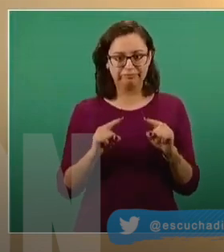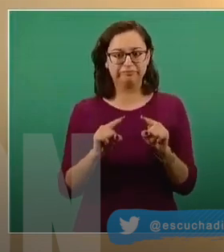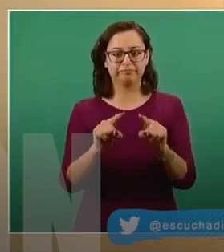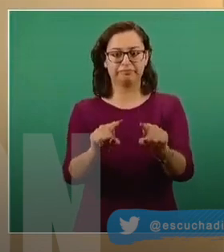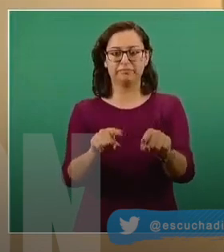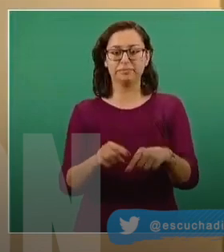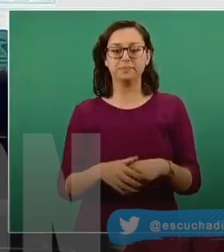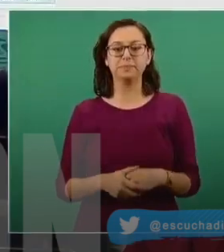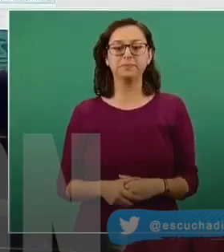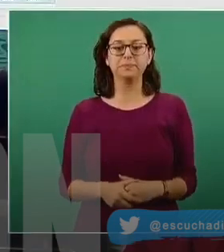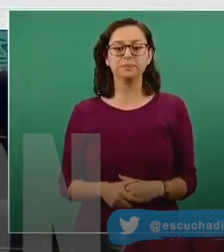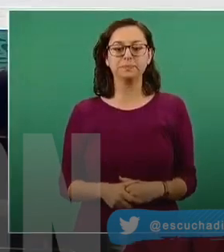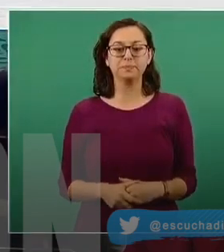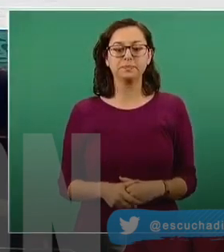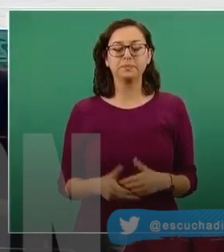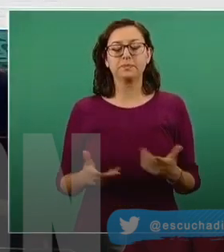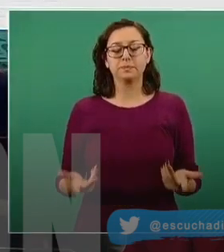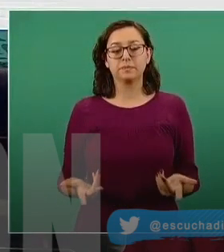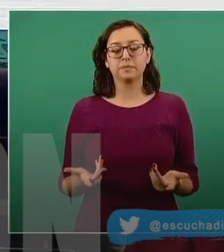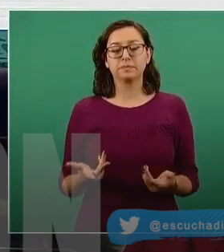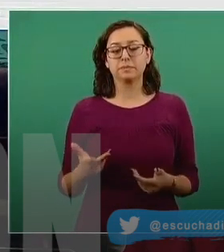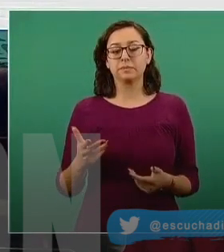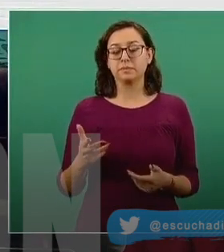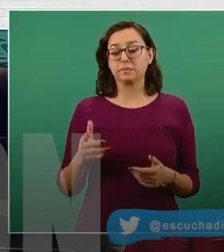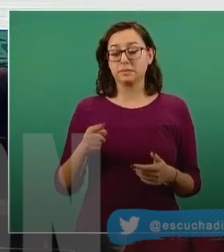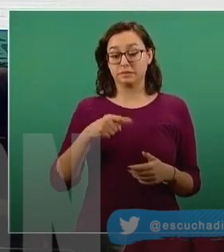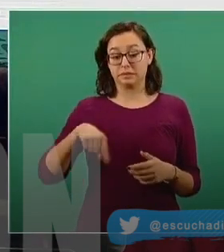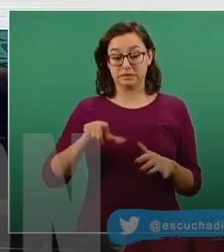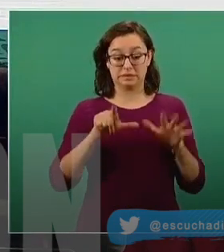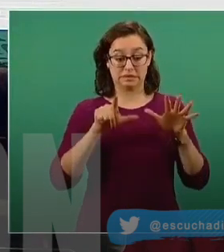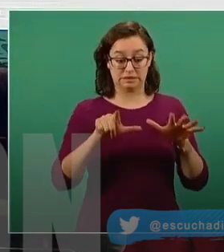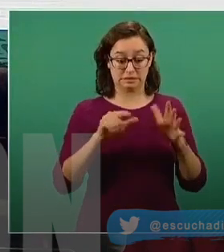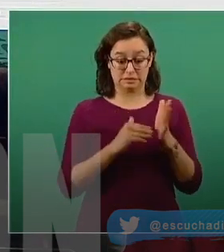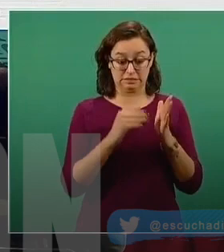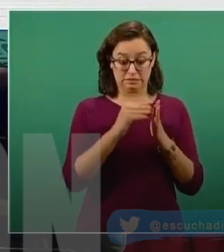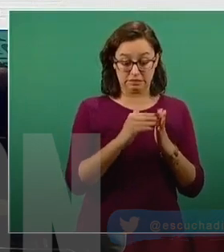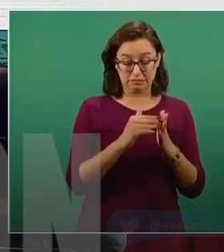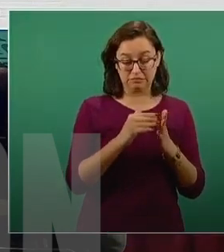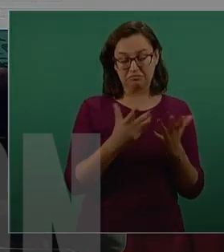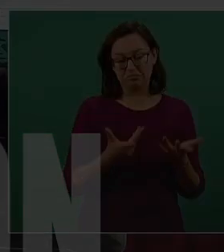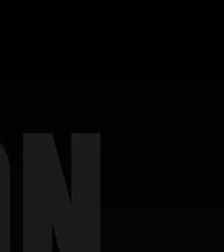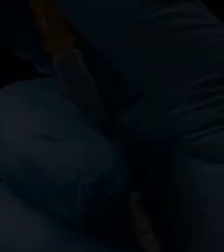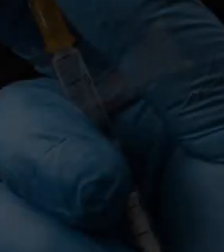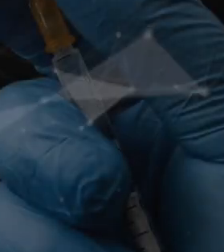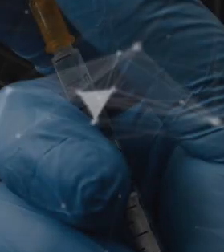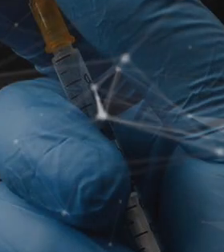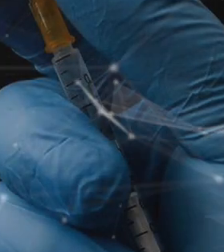Mexicana. Se han perdido apenas poco más de 22 mil dosis.